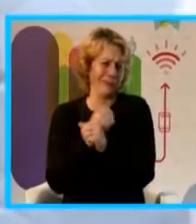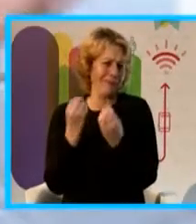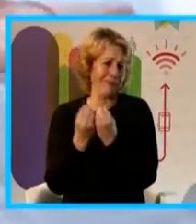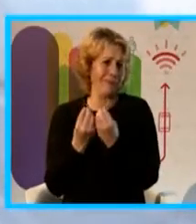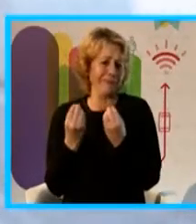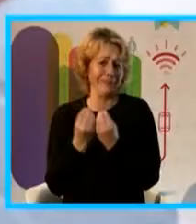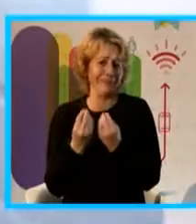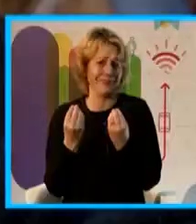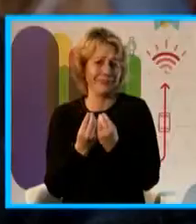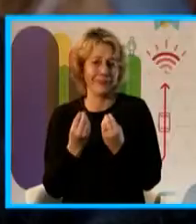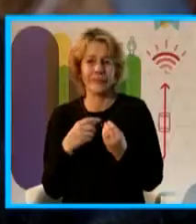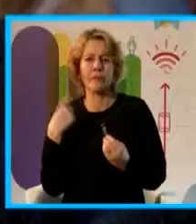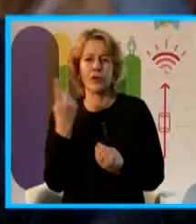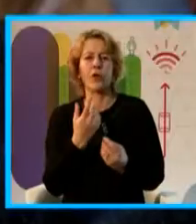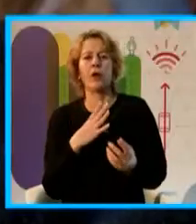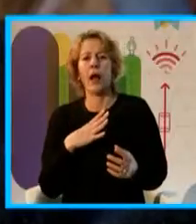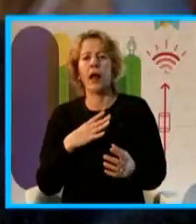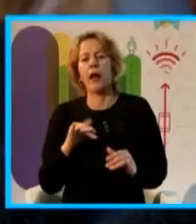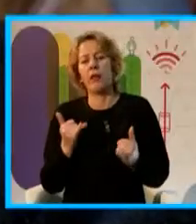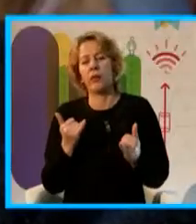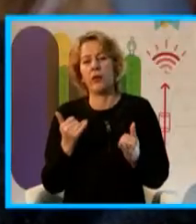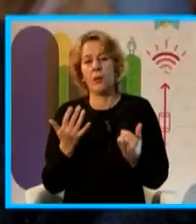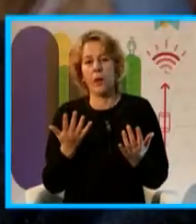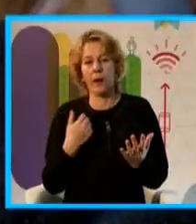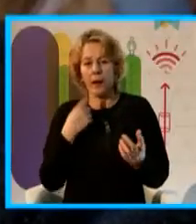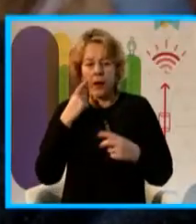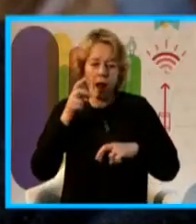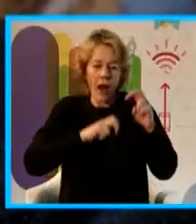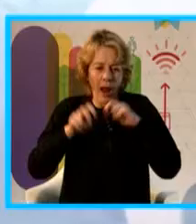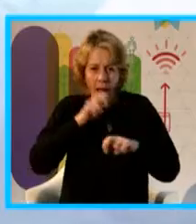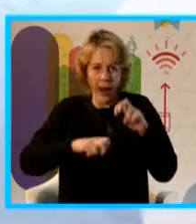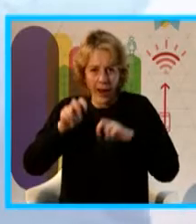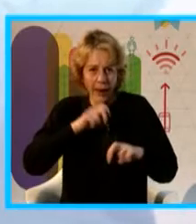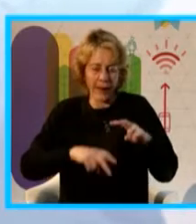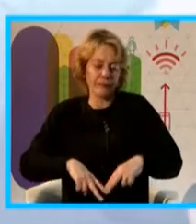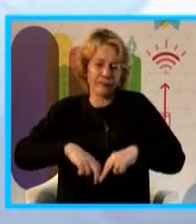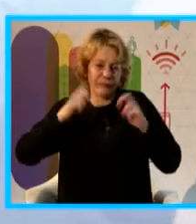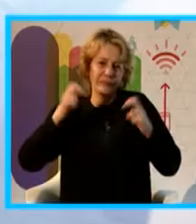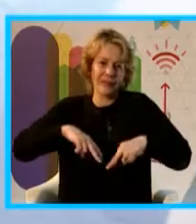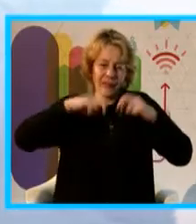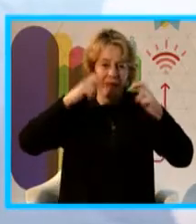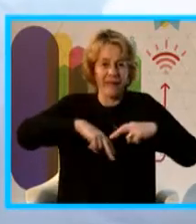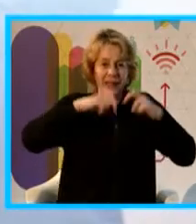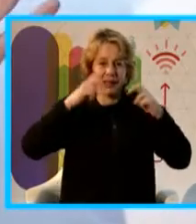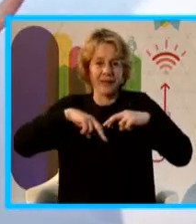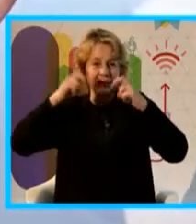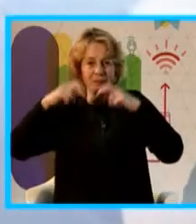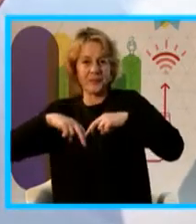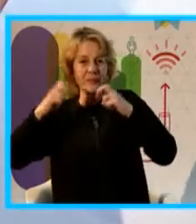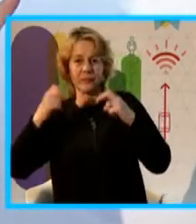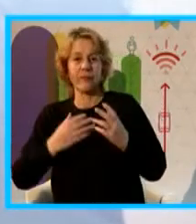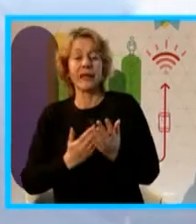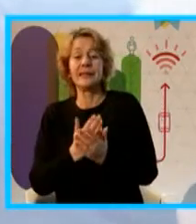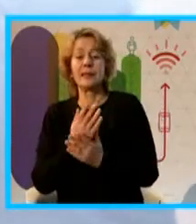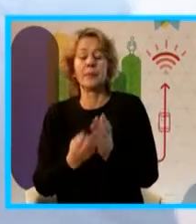estábamos todos como con ganas de jugar. Y como los grandes desafíos de la historia, vieron que siempre cuando